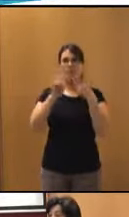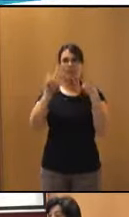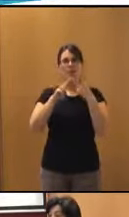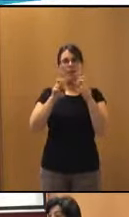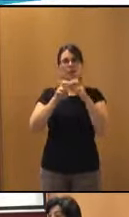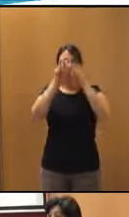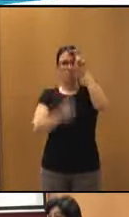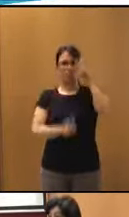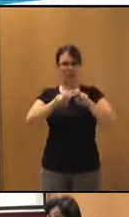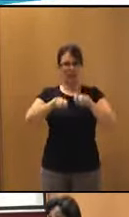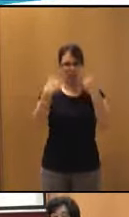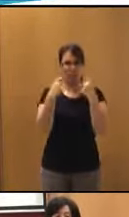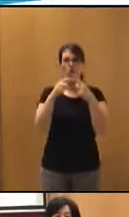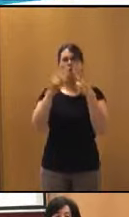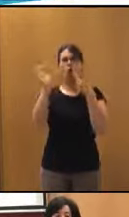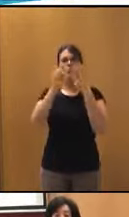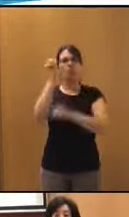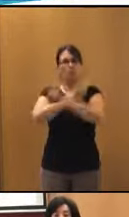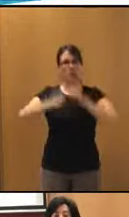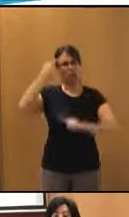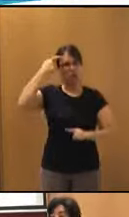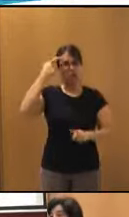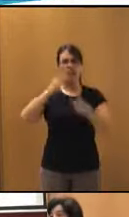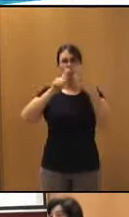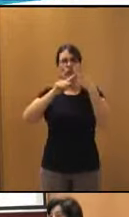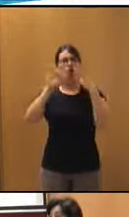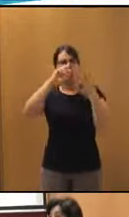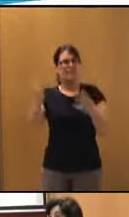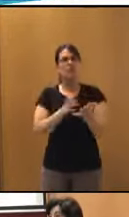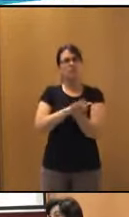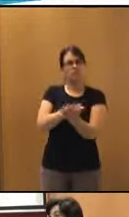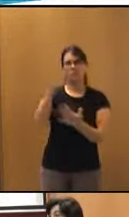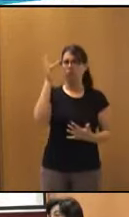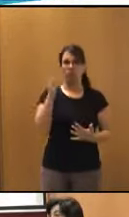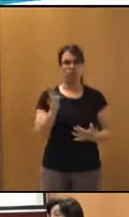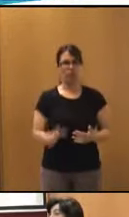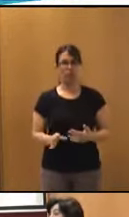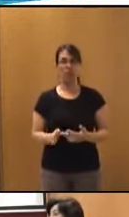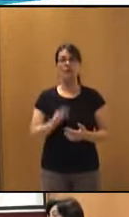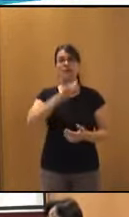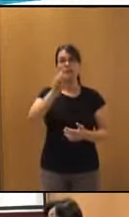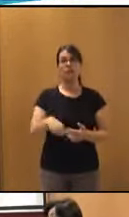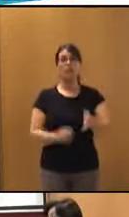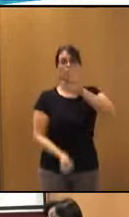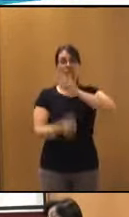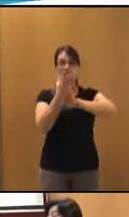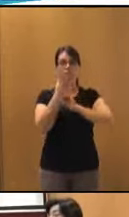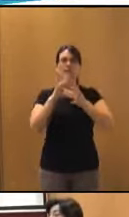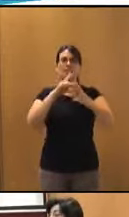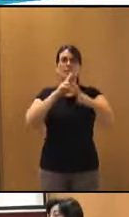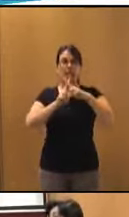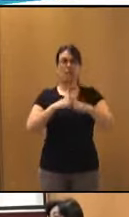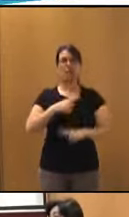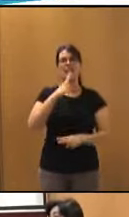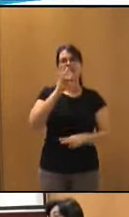rehabilitación de problemas cognitivos, etc. Y en este sentido va emergiendo también el concepto de serious games, que serían